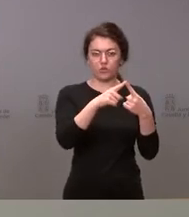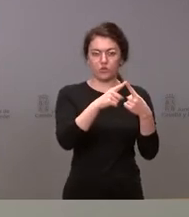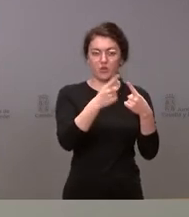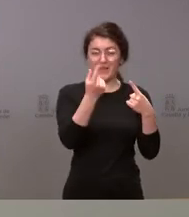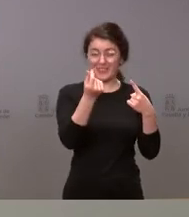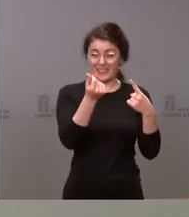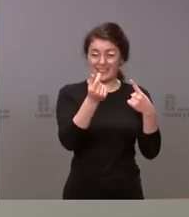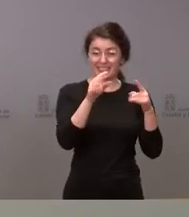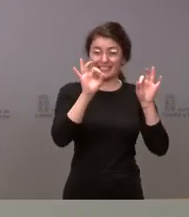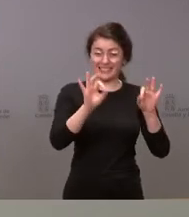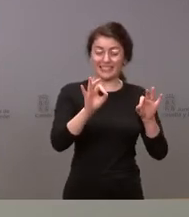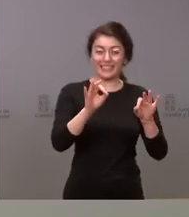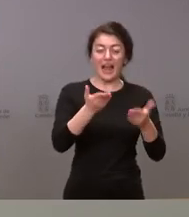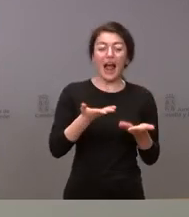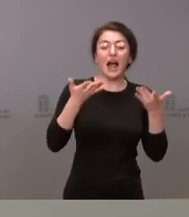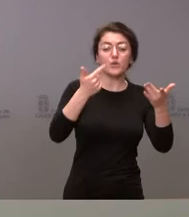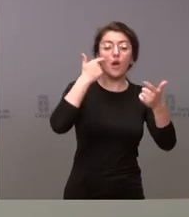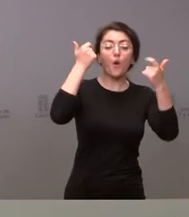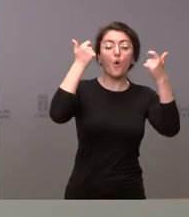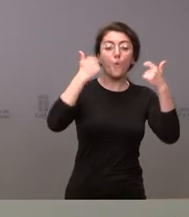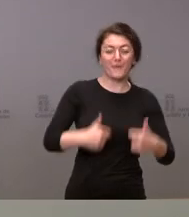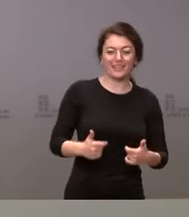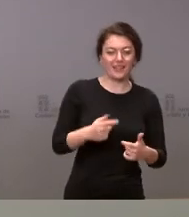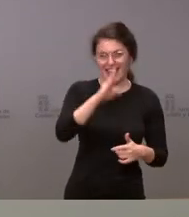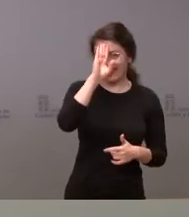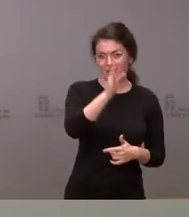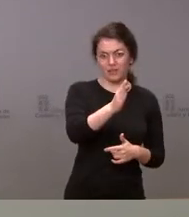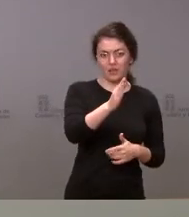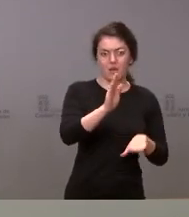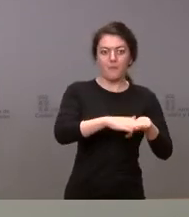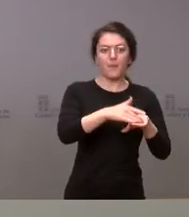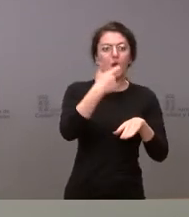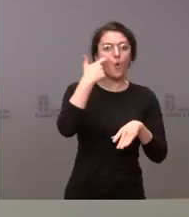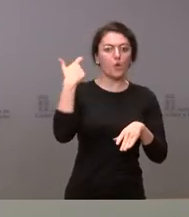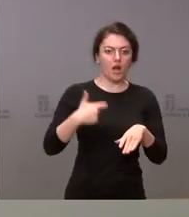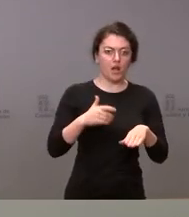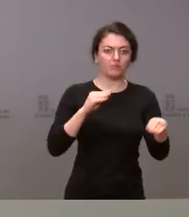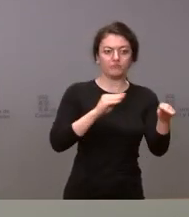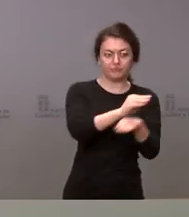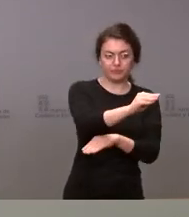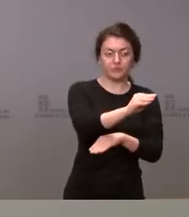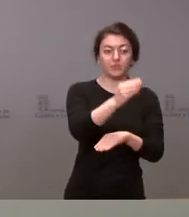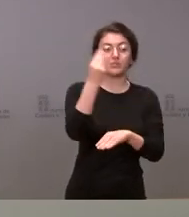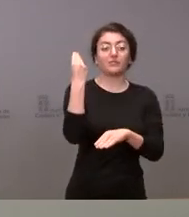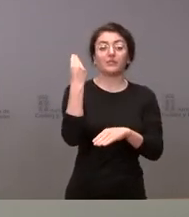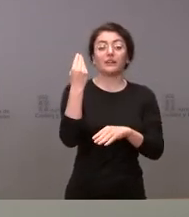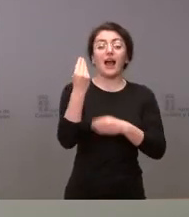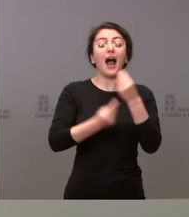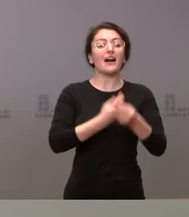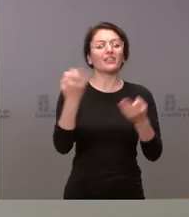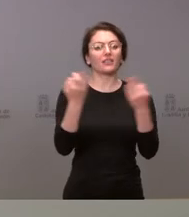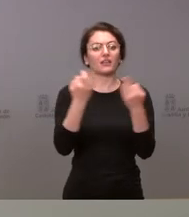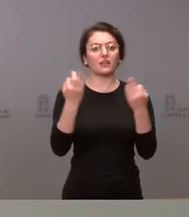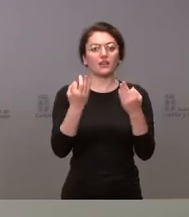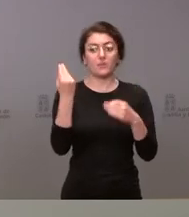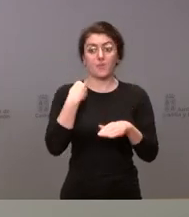humanitaria directa que podamos prestar a Ucrania en este momento, cosa que lo que hemos hecho es activar con